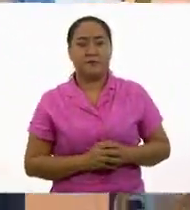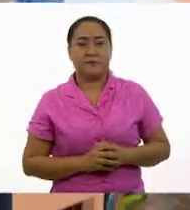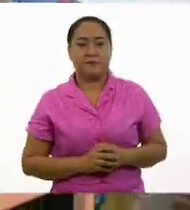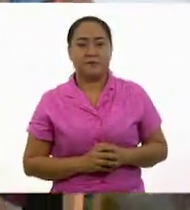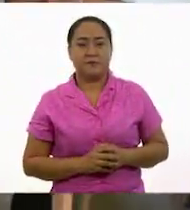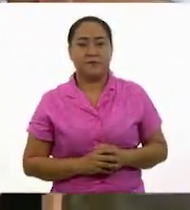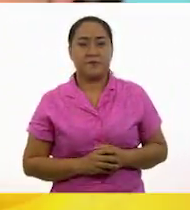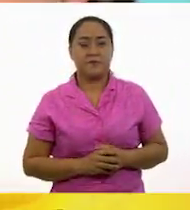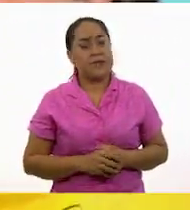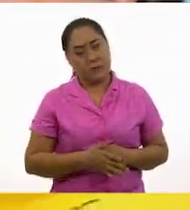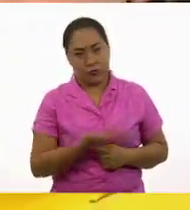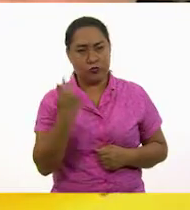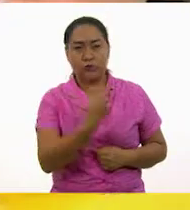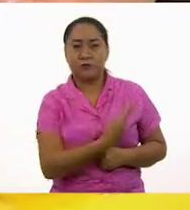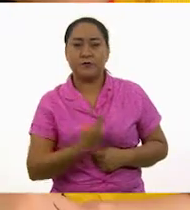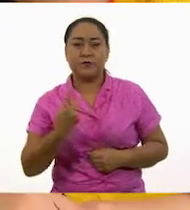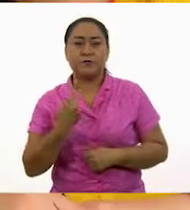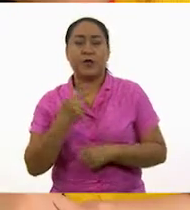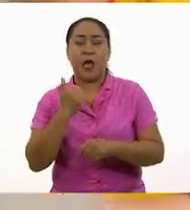Vamos a buscar a tu abuelo.